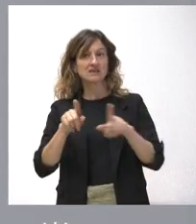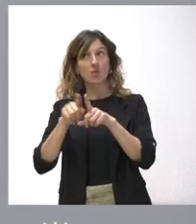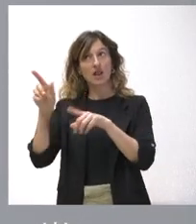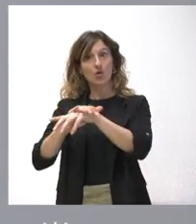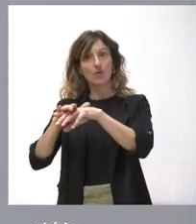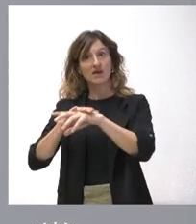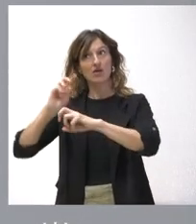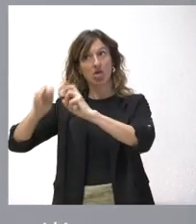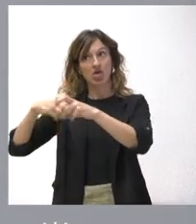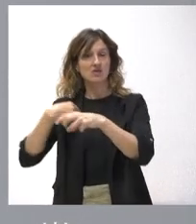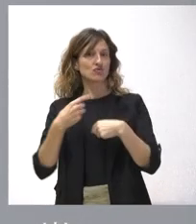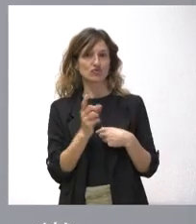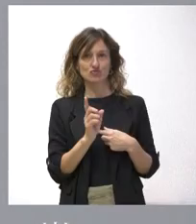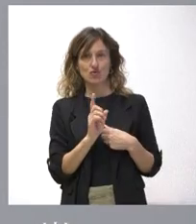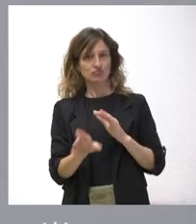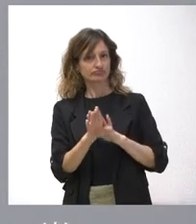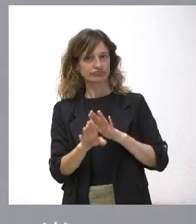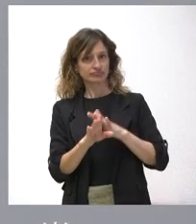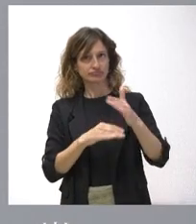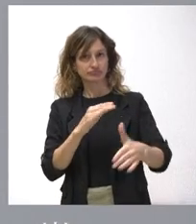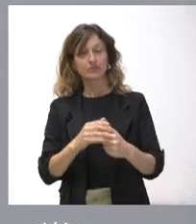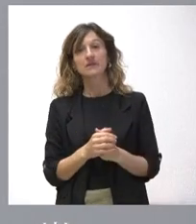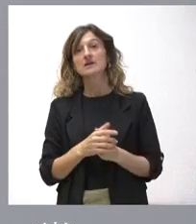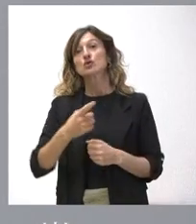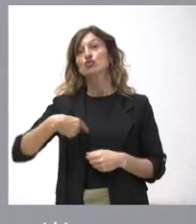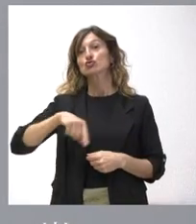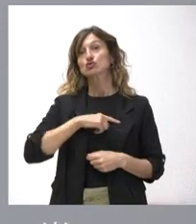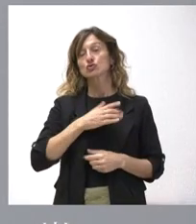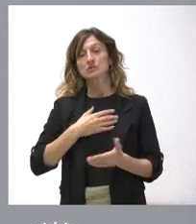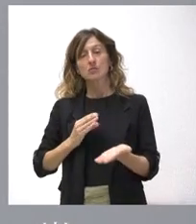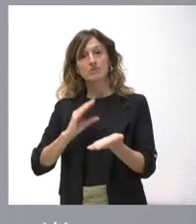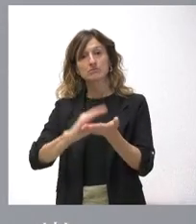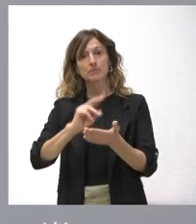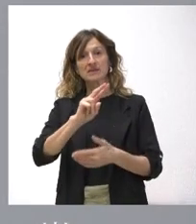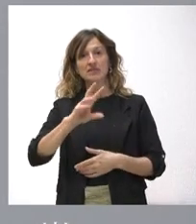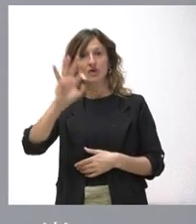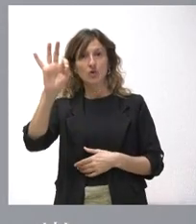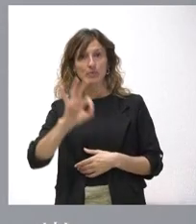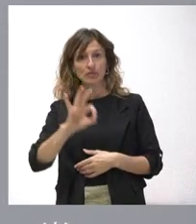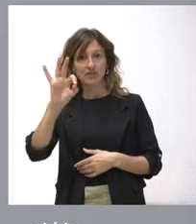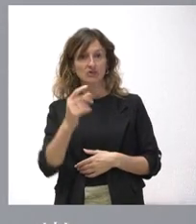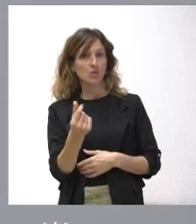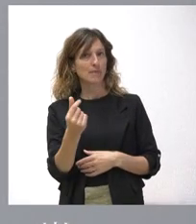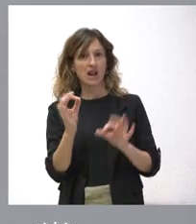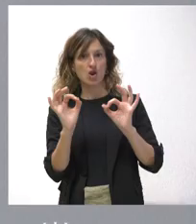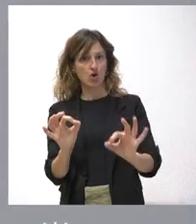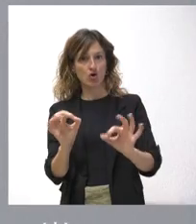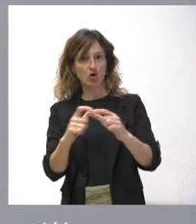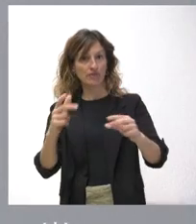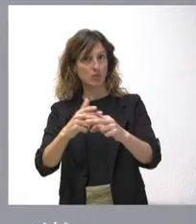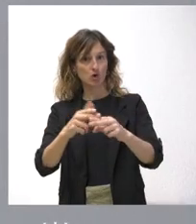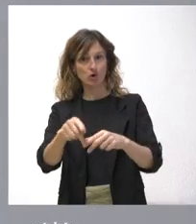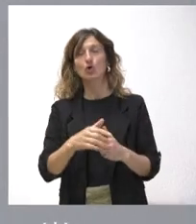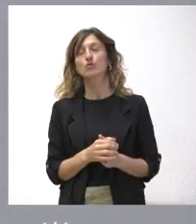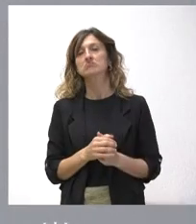Gobierno y, de ese punto de vista, nosotros sí garantizamos que nuestra aportación, es el 25% del valor de ese bono,